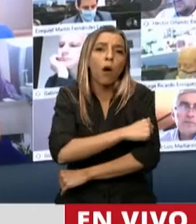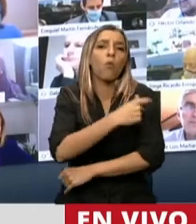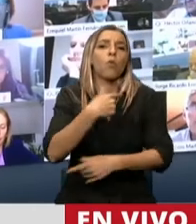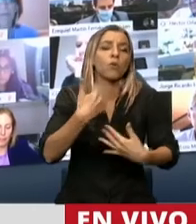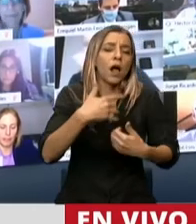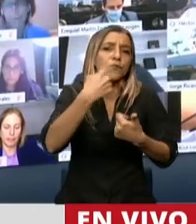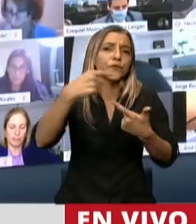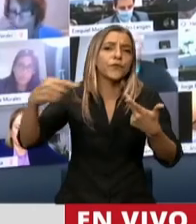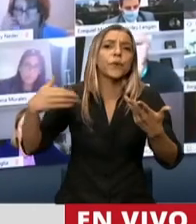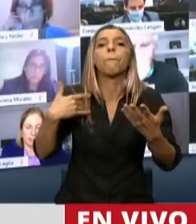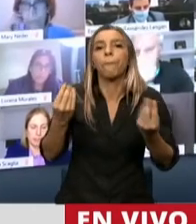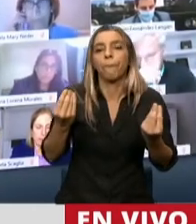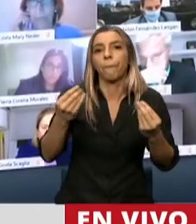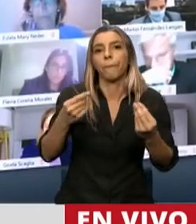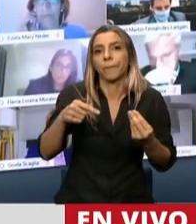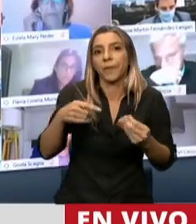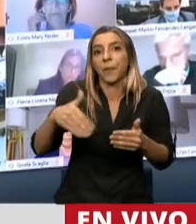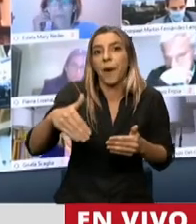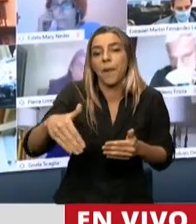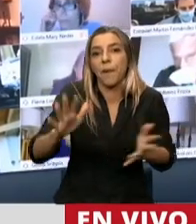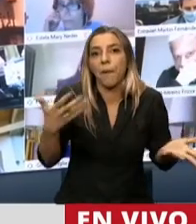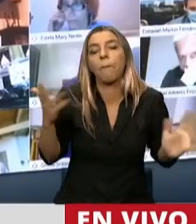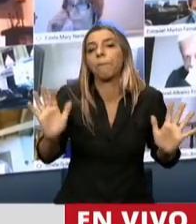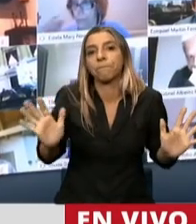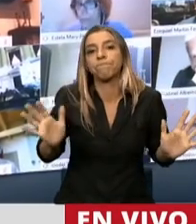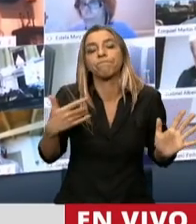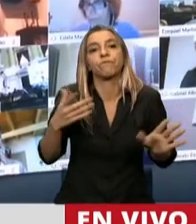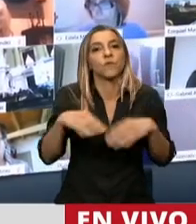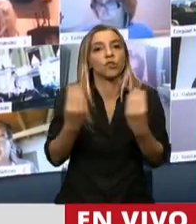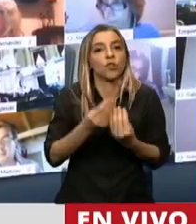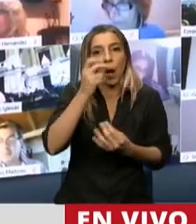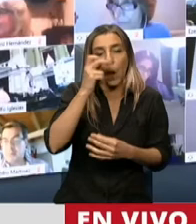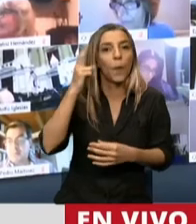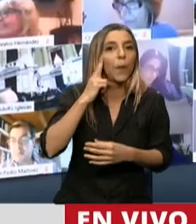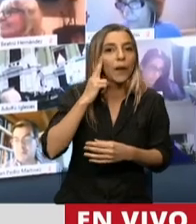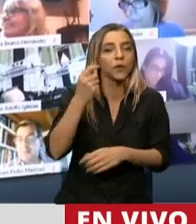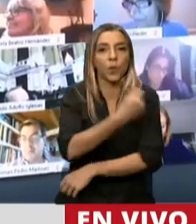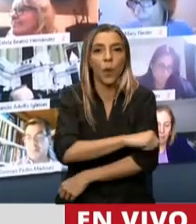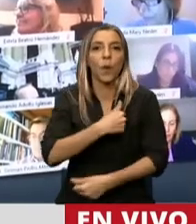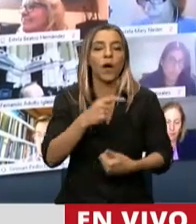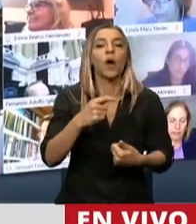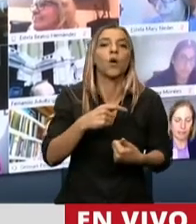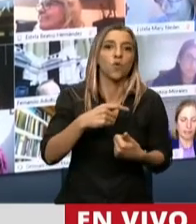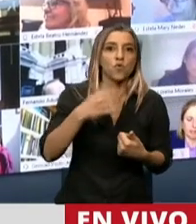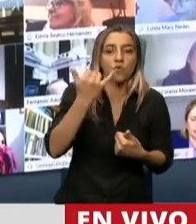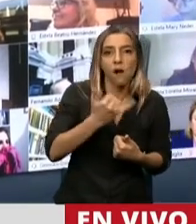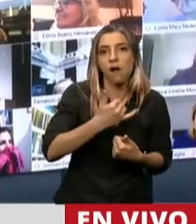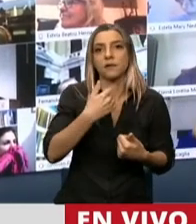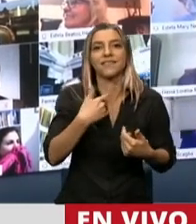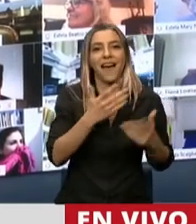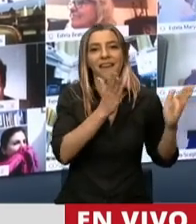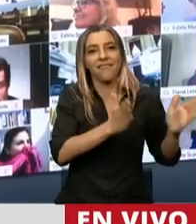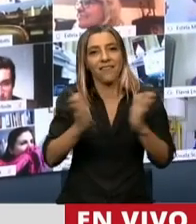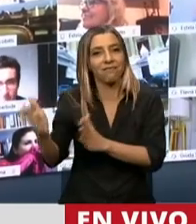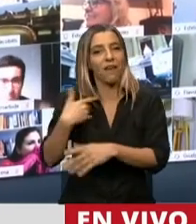fase clínica ya contamos, por lo menos claramente, con 29 vacunas en fase 1, 14 en fase 2, 11 en fase 3, hay 5